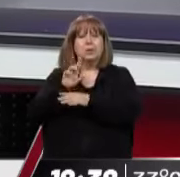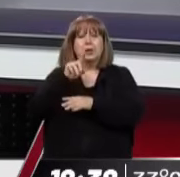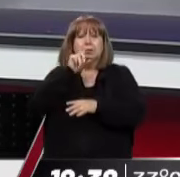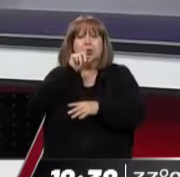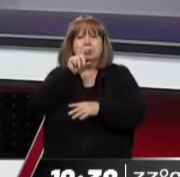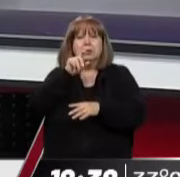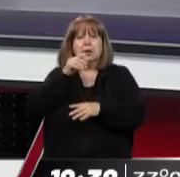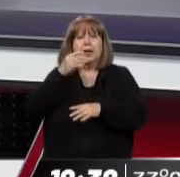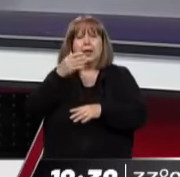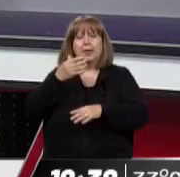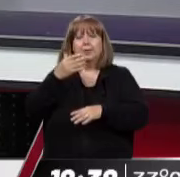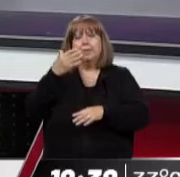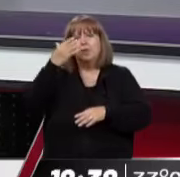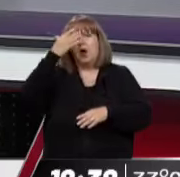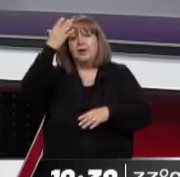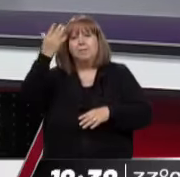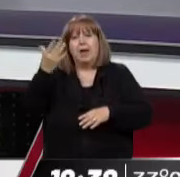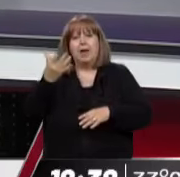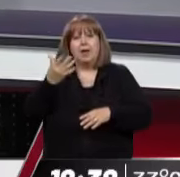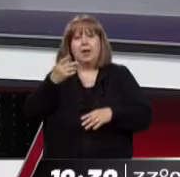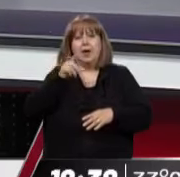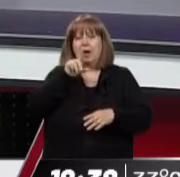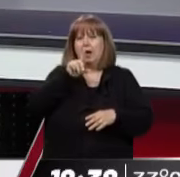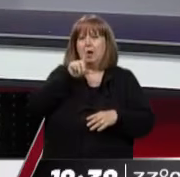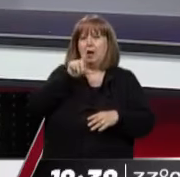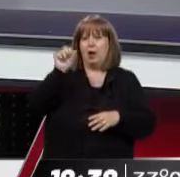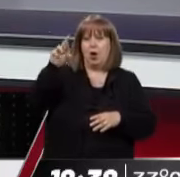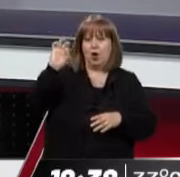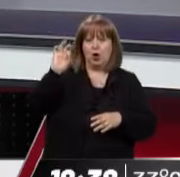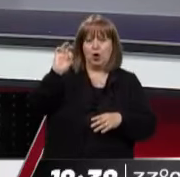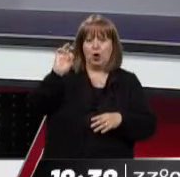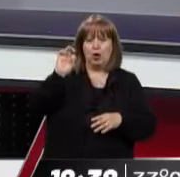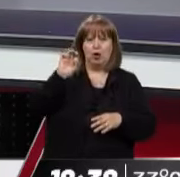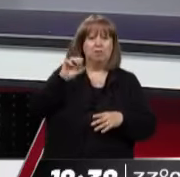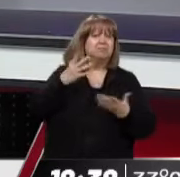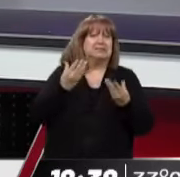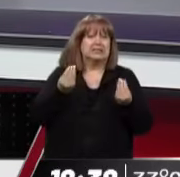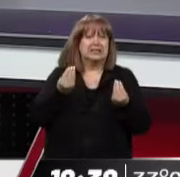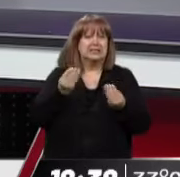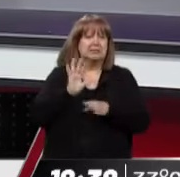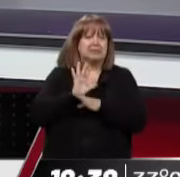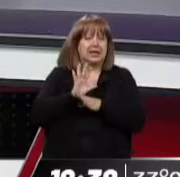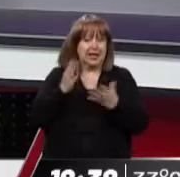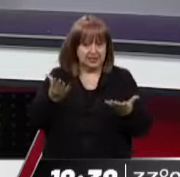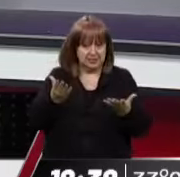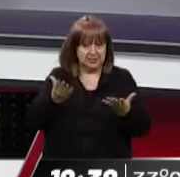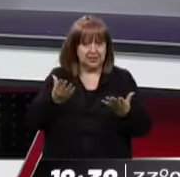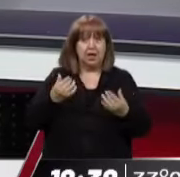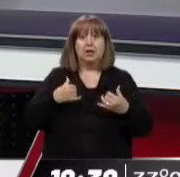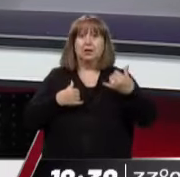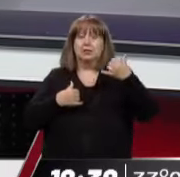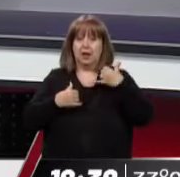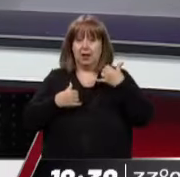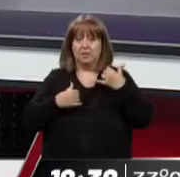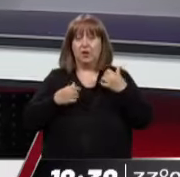¿Por qué? ¿De qué deriva? ¿Cuáles son los síntomas? Si reviste o no, gravedad. Y de esto nos vamos a ocupar ahora y ya tenemos en contacto y